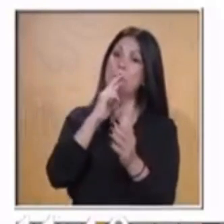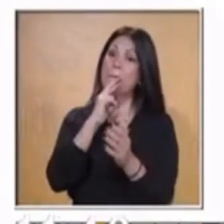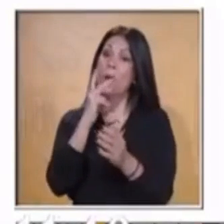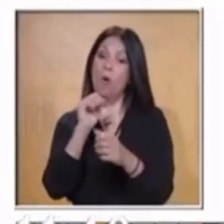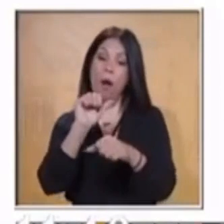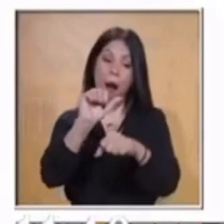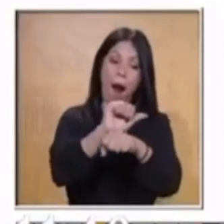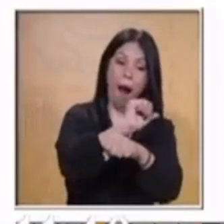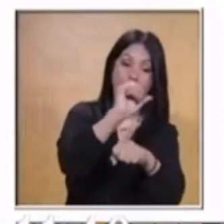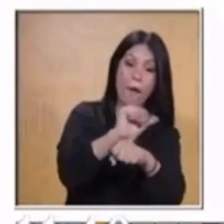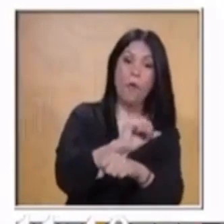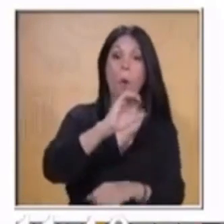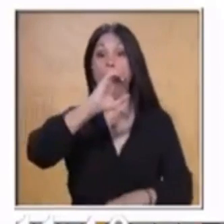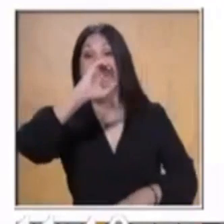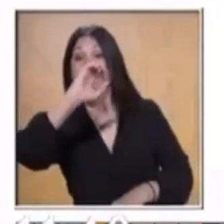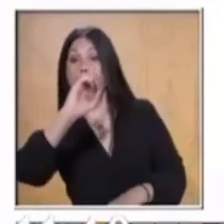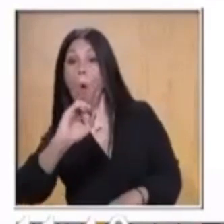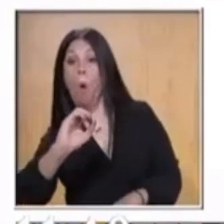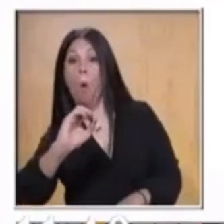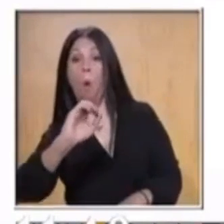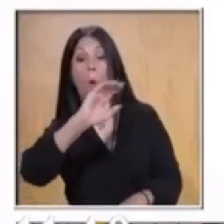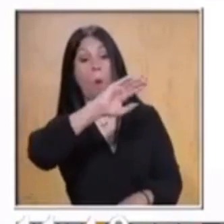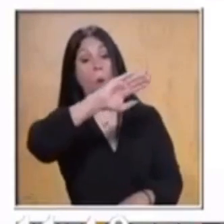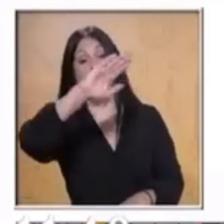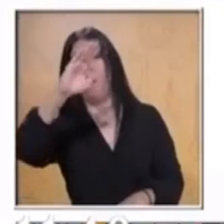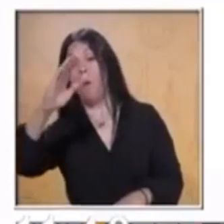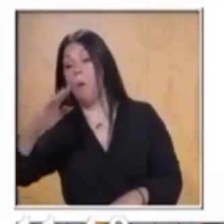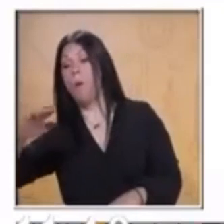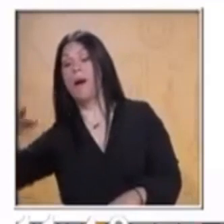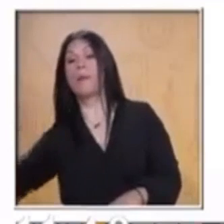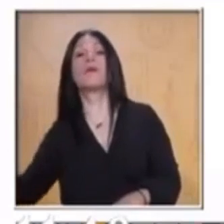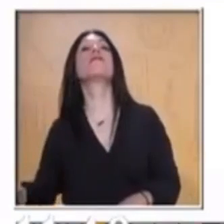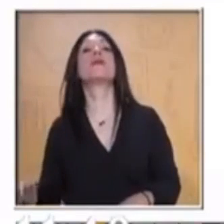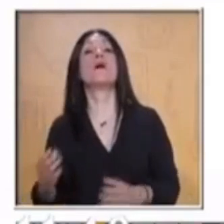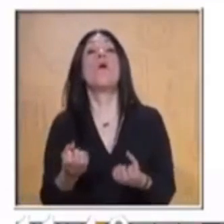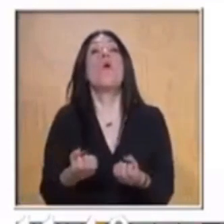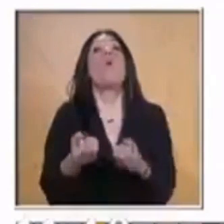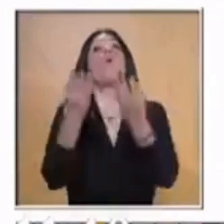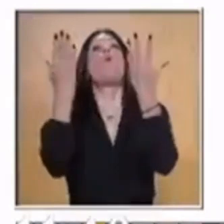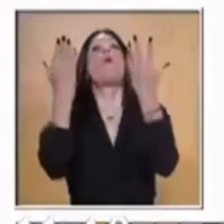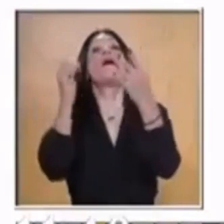¿cuántos autos se van a necesitar para ir a la excursión?